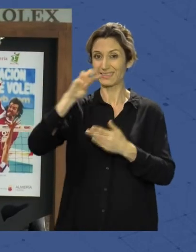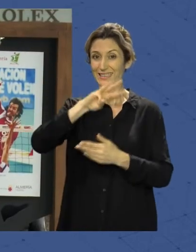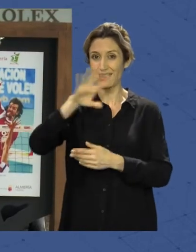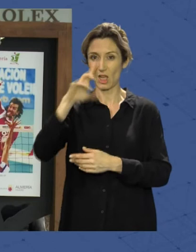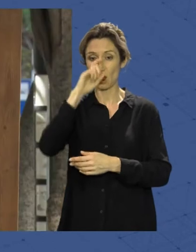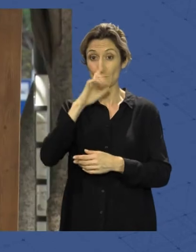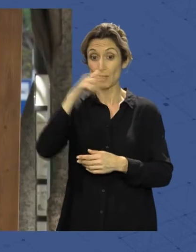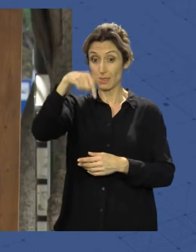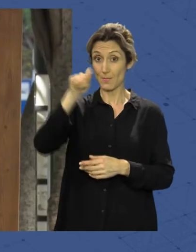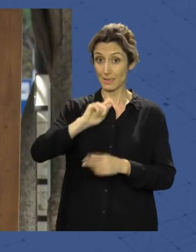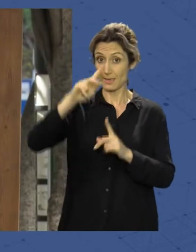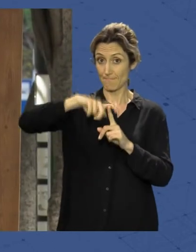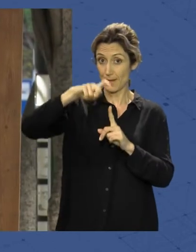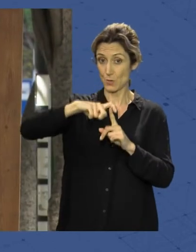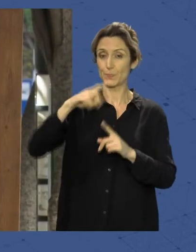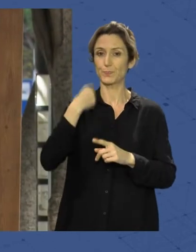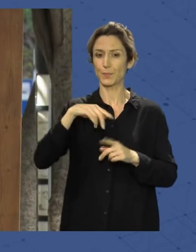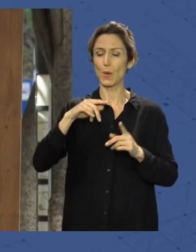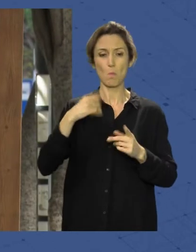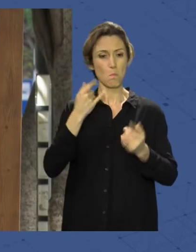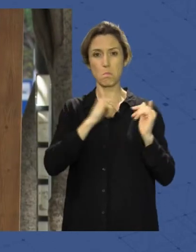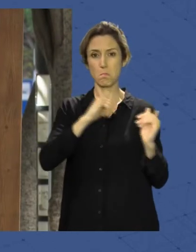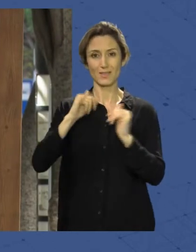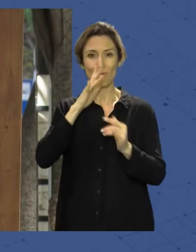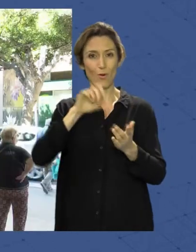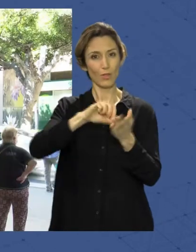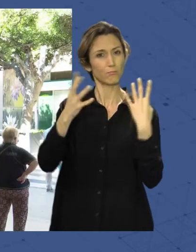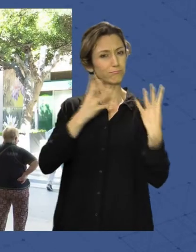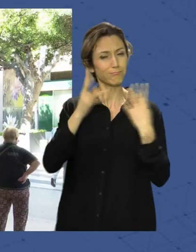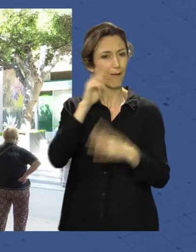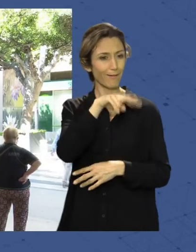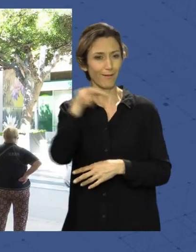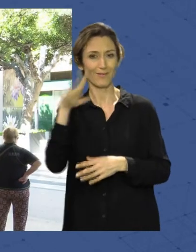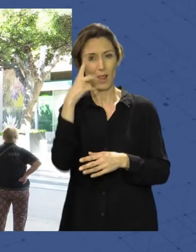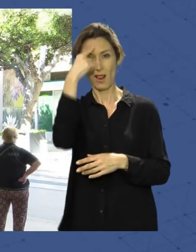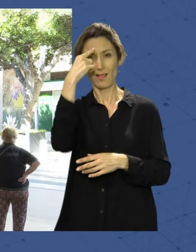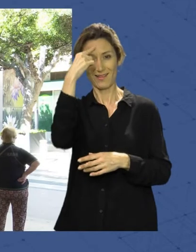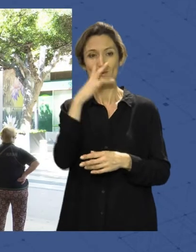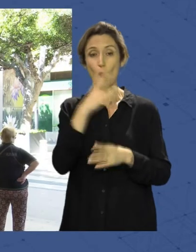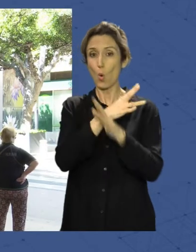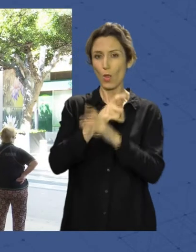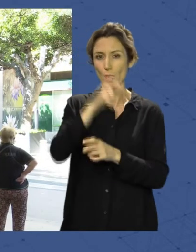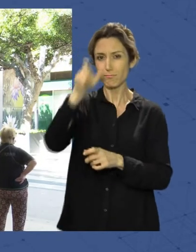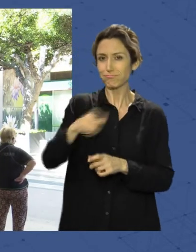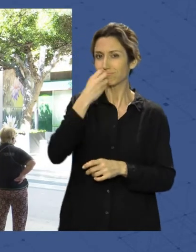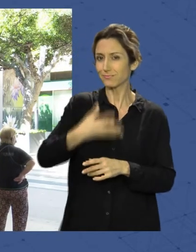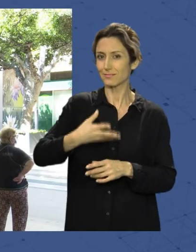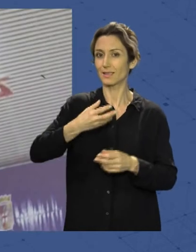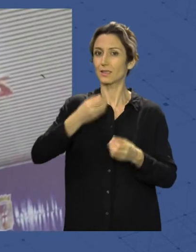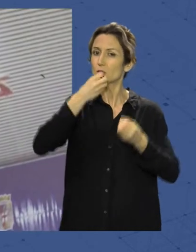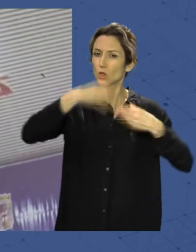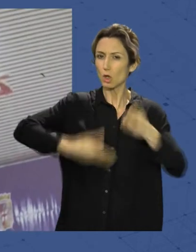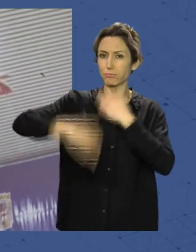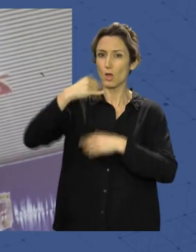Durante este mes de mayo, un paseo por el centro de la ciudad nos puede servir para recordar a jugadores históricos del Unicaja, como Juanjo